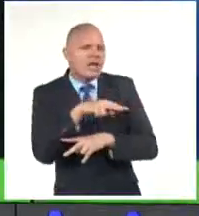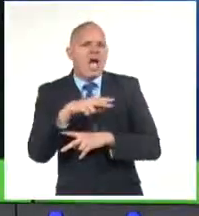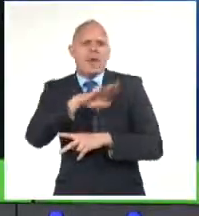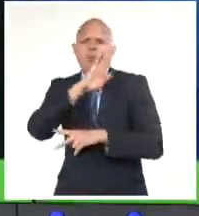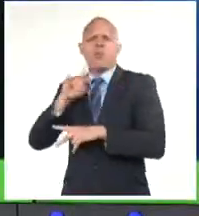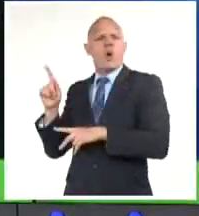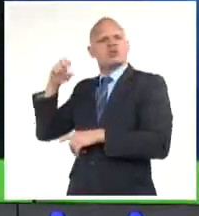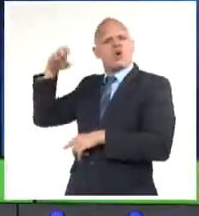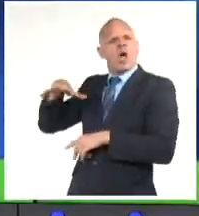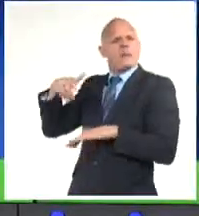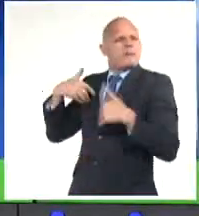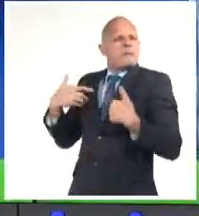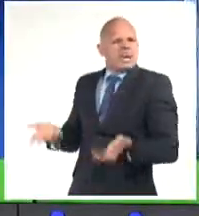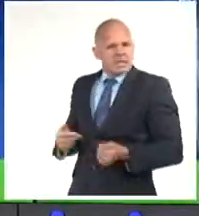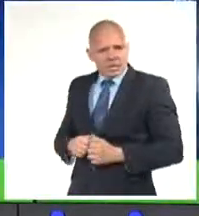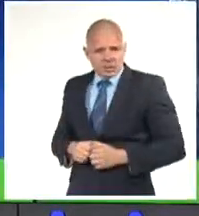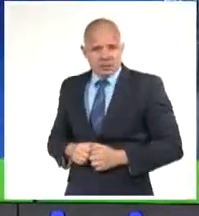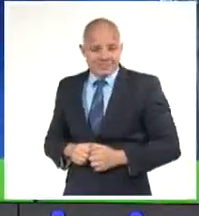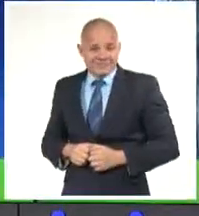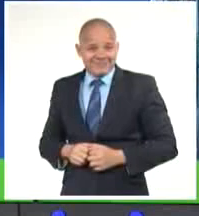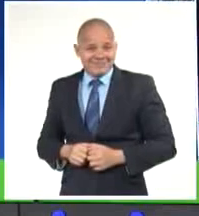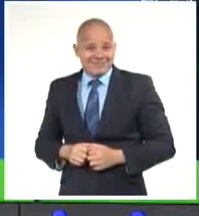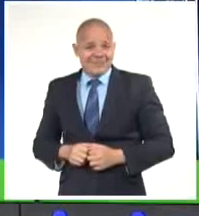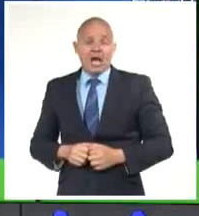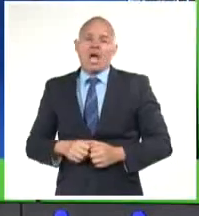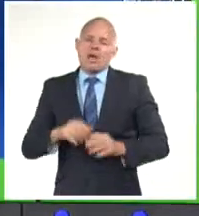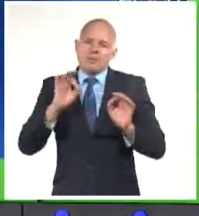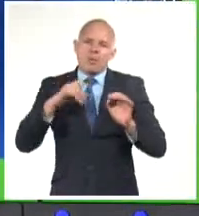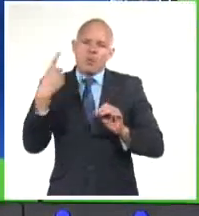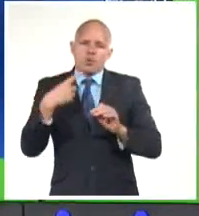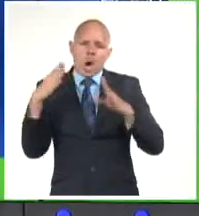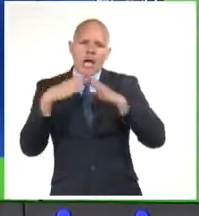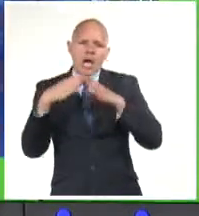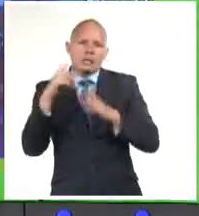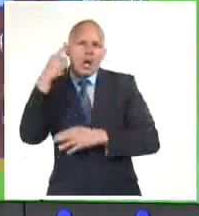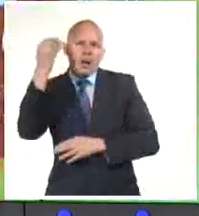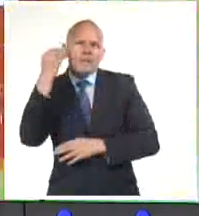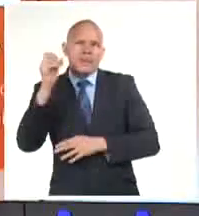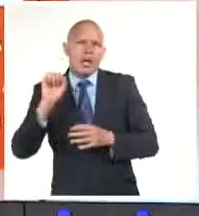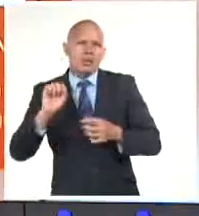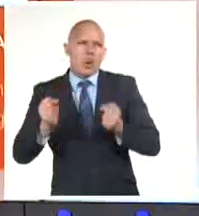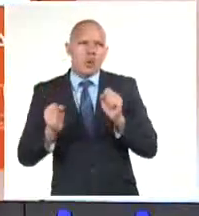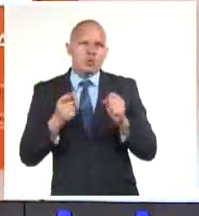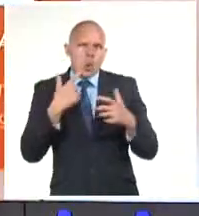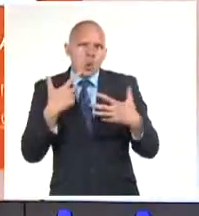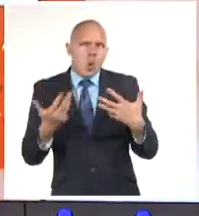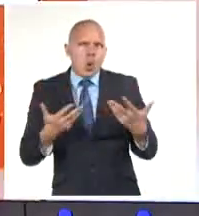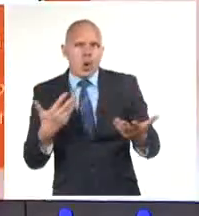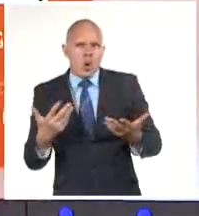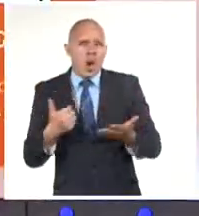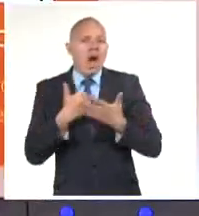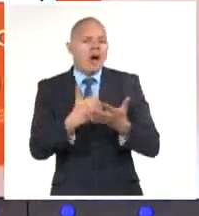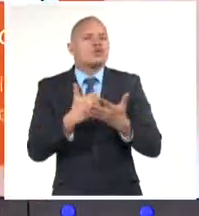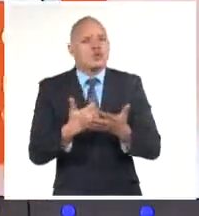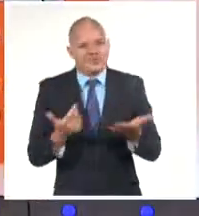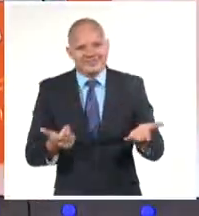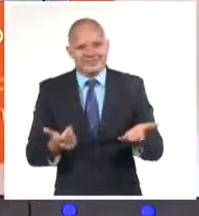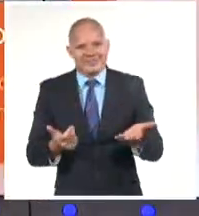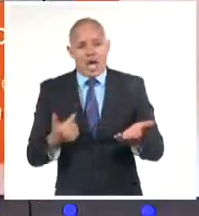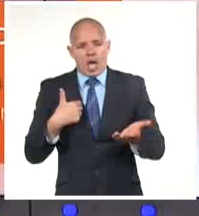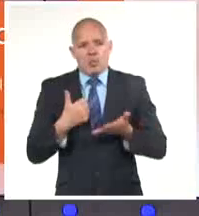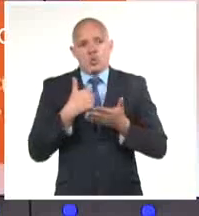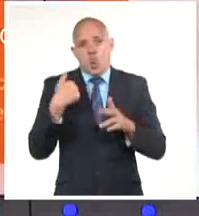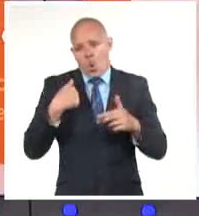en qué más podemos hacer desde nuestro hogar para que todos disfrutemos de la energía eléctrica de la que depende nuestro